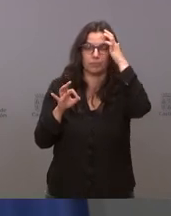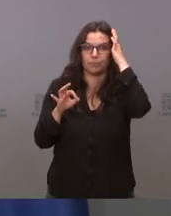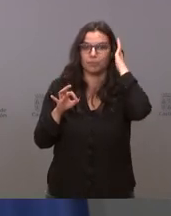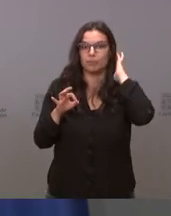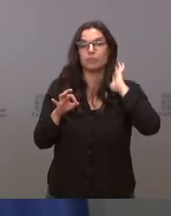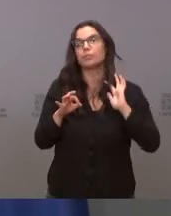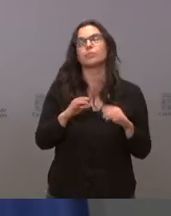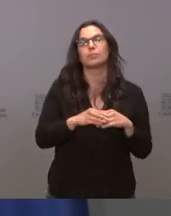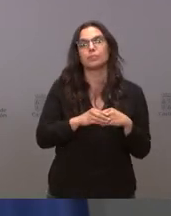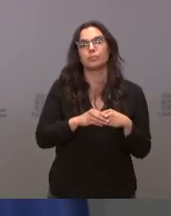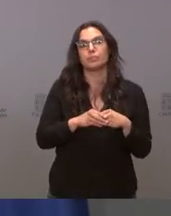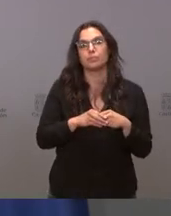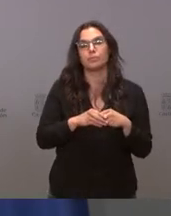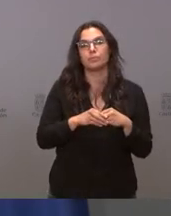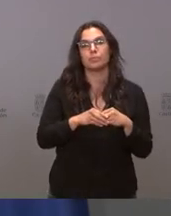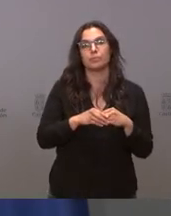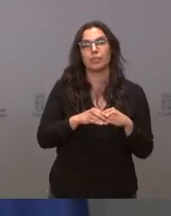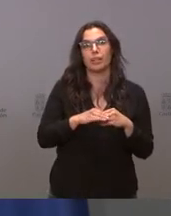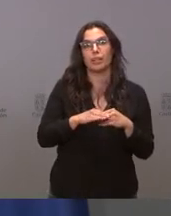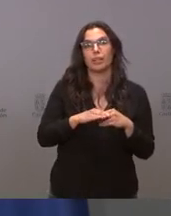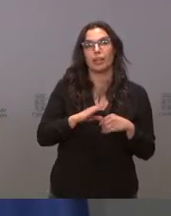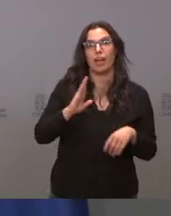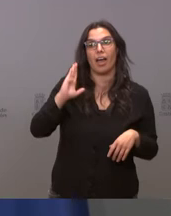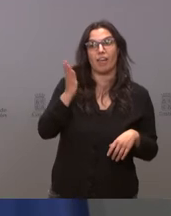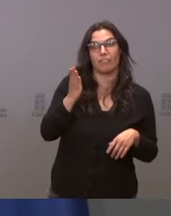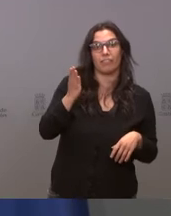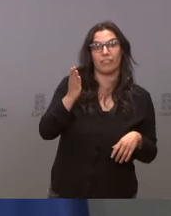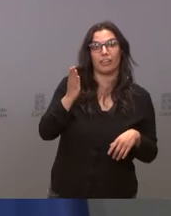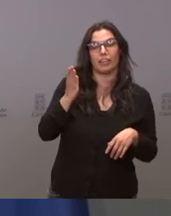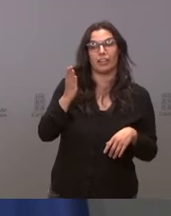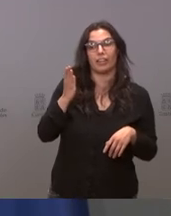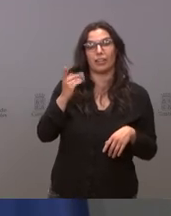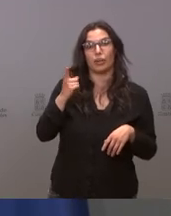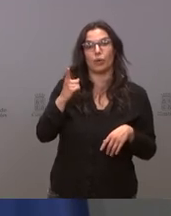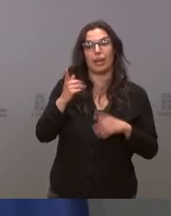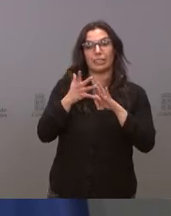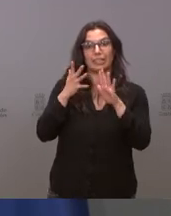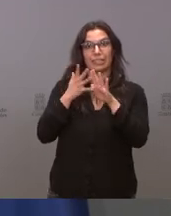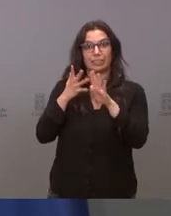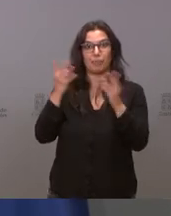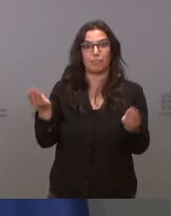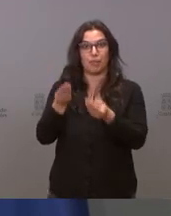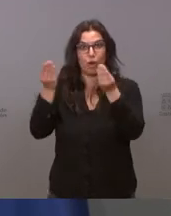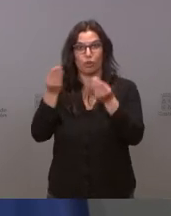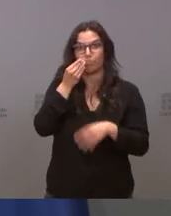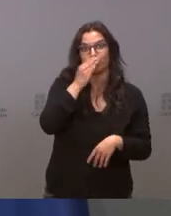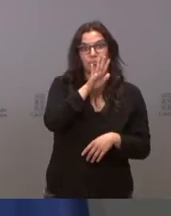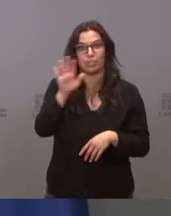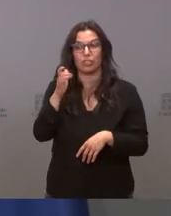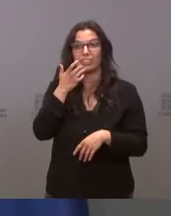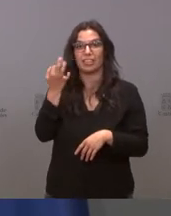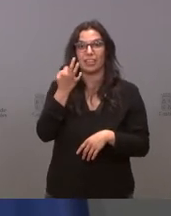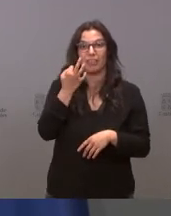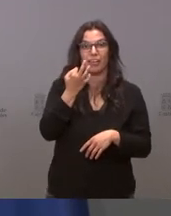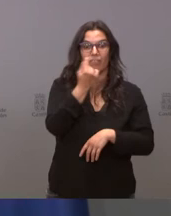la afectación sea mayor porque es la que mejor va si hay que detener el ritmo de vacunación si tenemos que detener el ritmo de